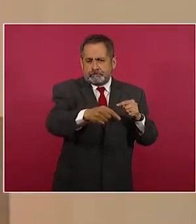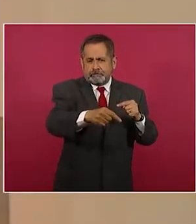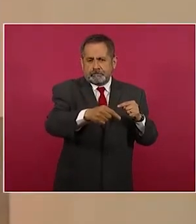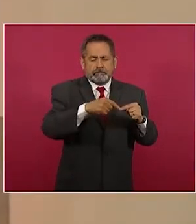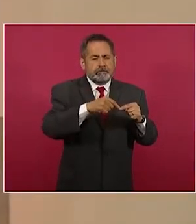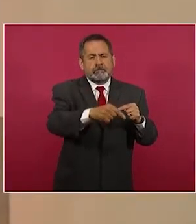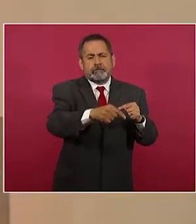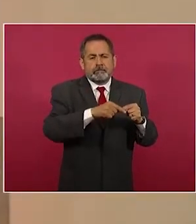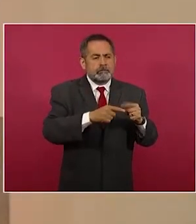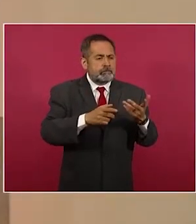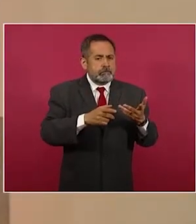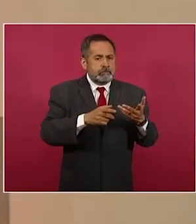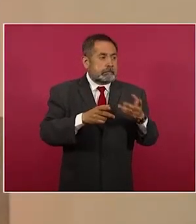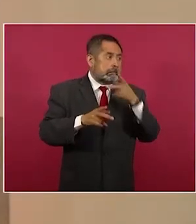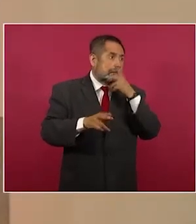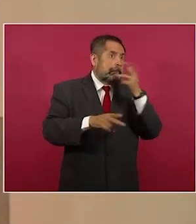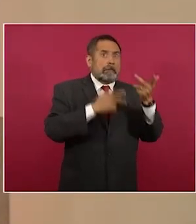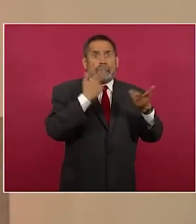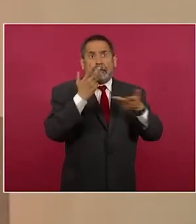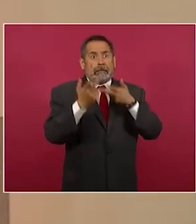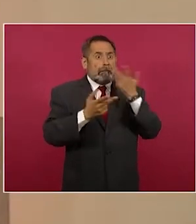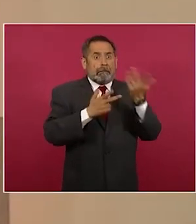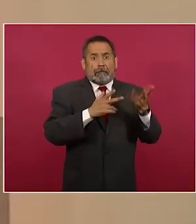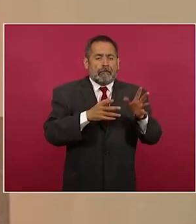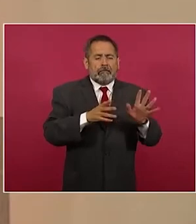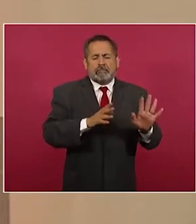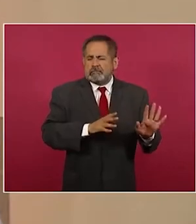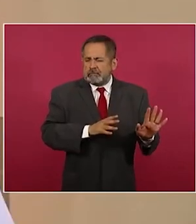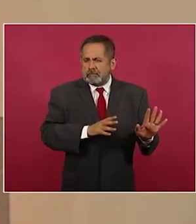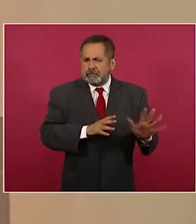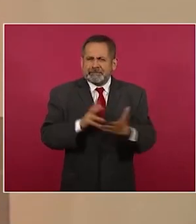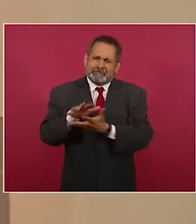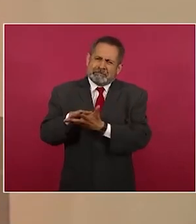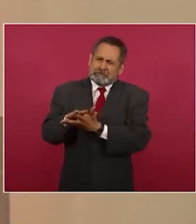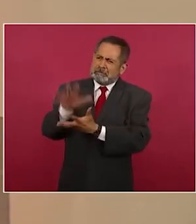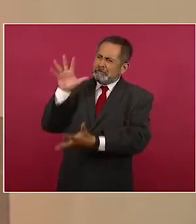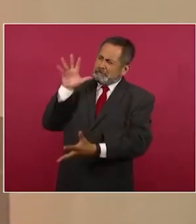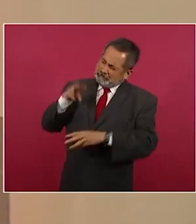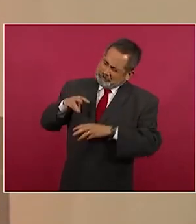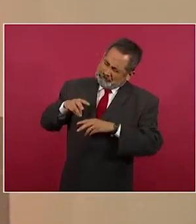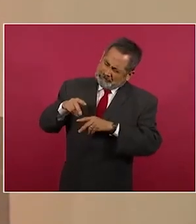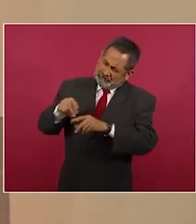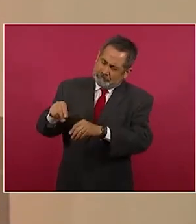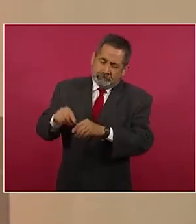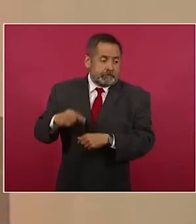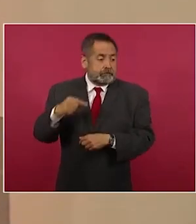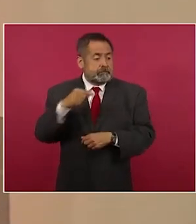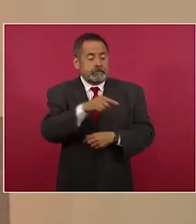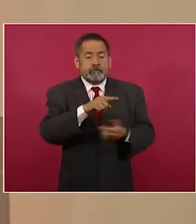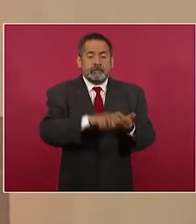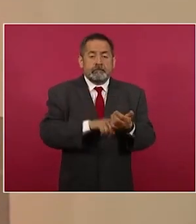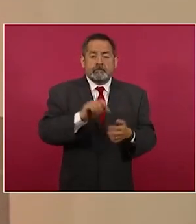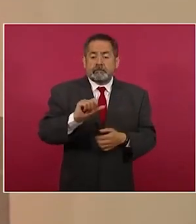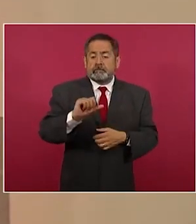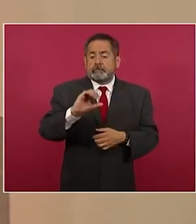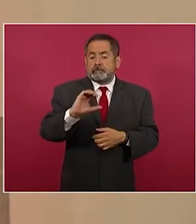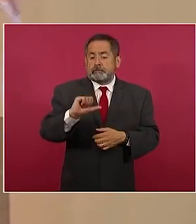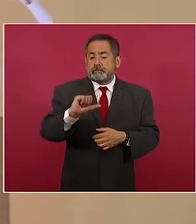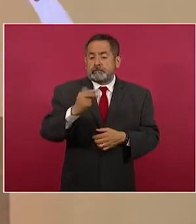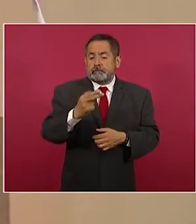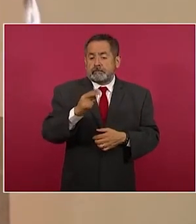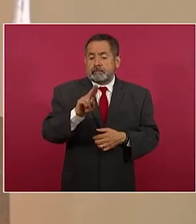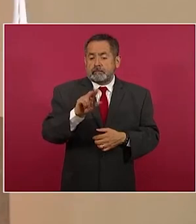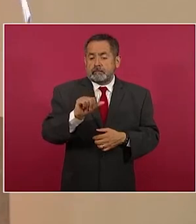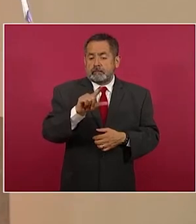sur y que han generado mucha polémica. Y estamos hablando en este caso de Acahuales, en el caso del tramo 5 sur.